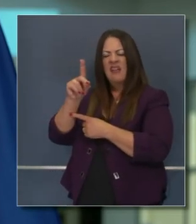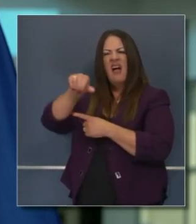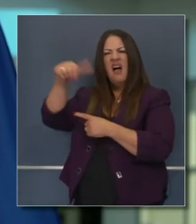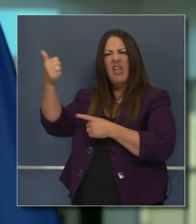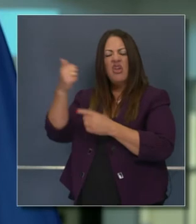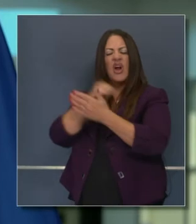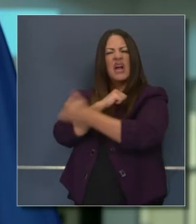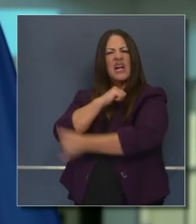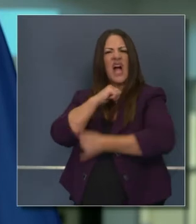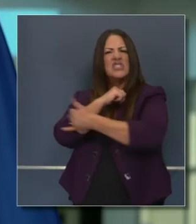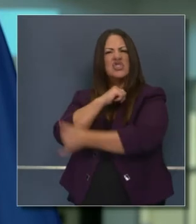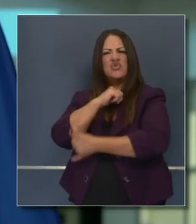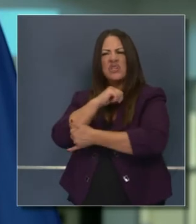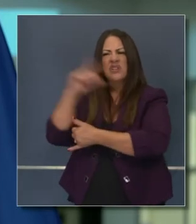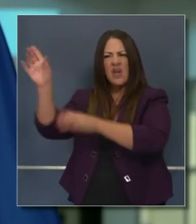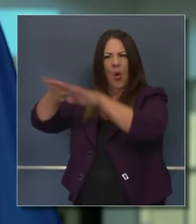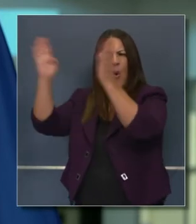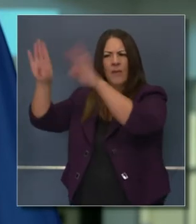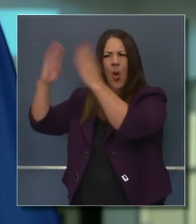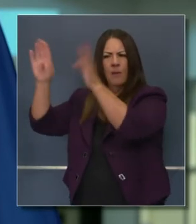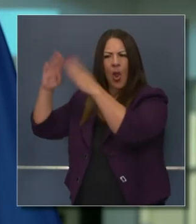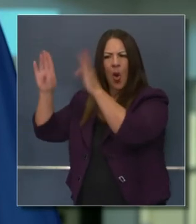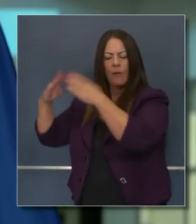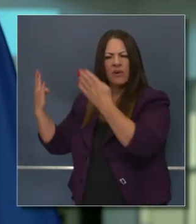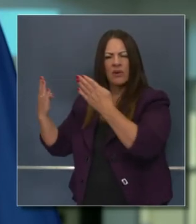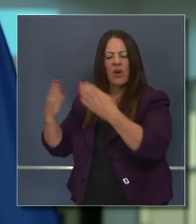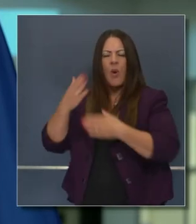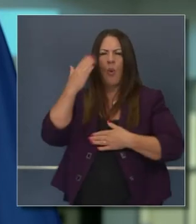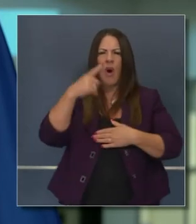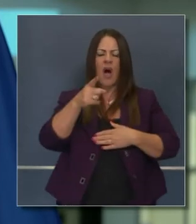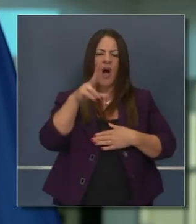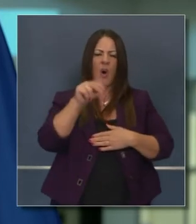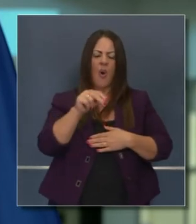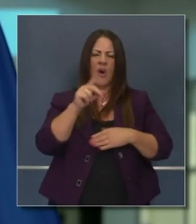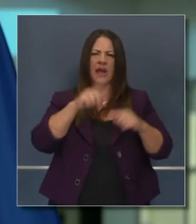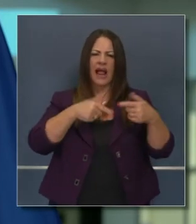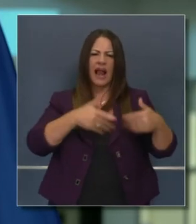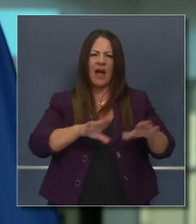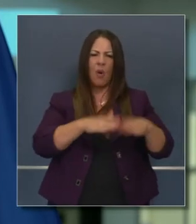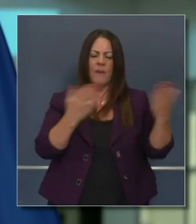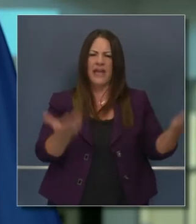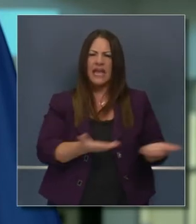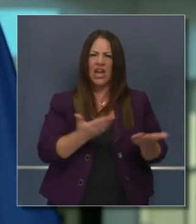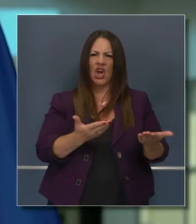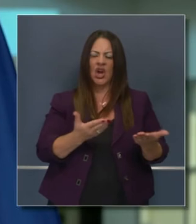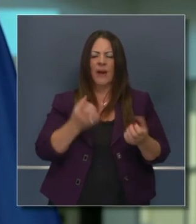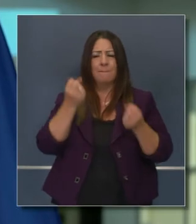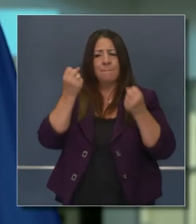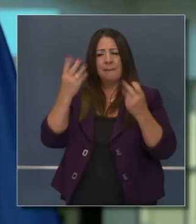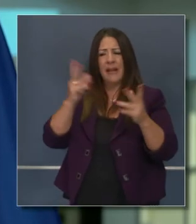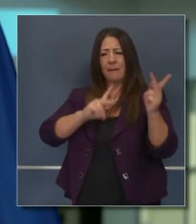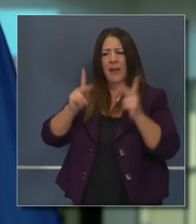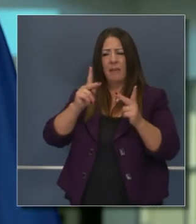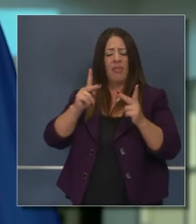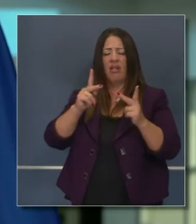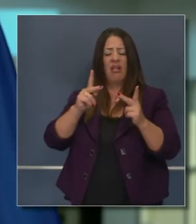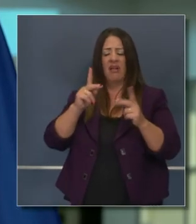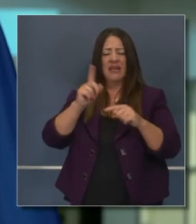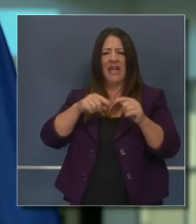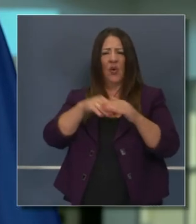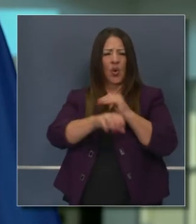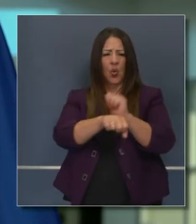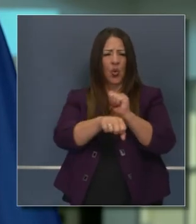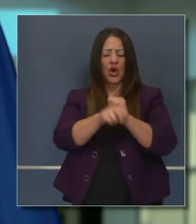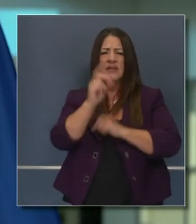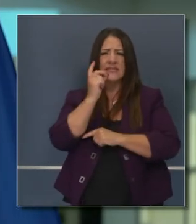parques en todo el mundo, están saliendo bien adelante. ¿Por qué no lo podemos hacer aquí? Son personas que tienen negocios cercanos,